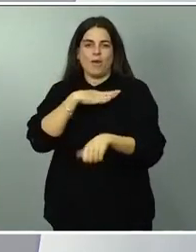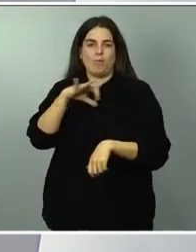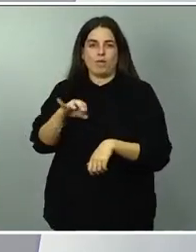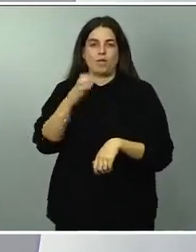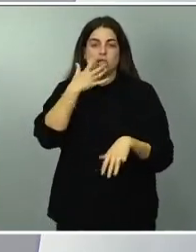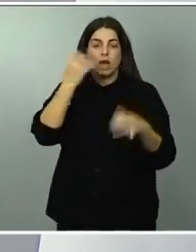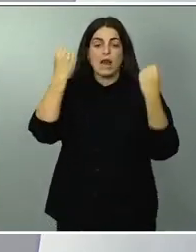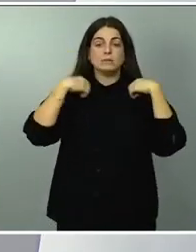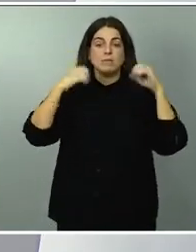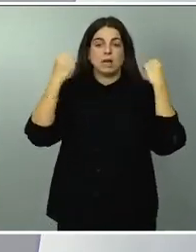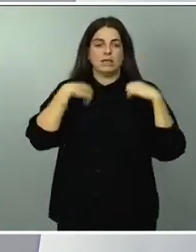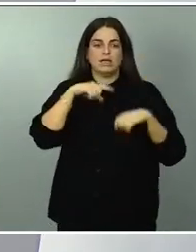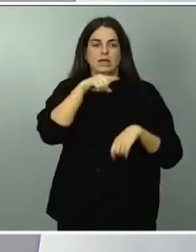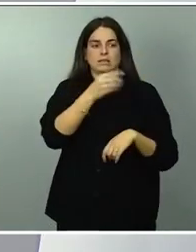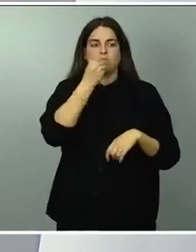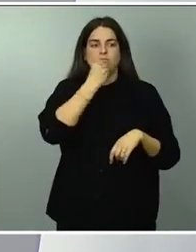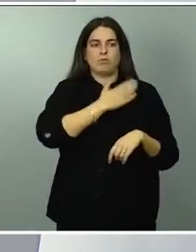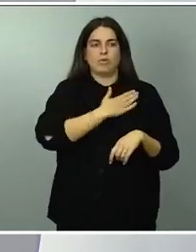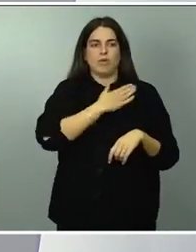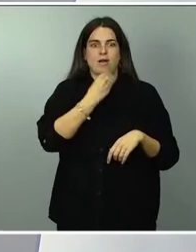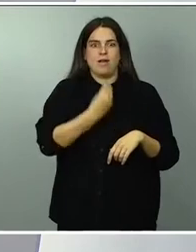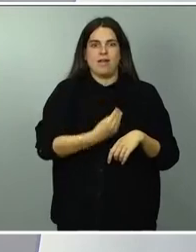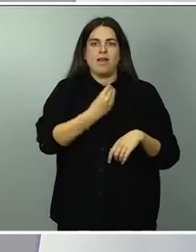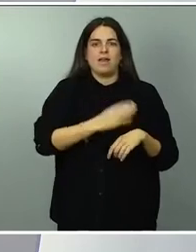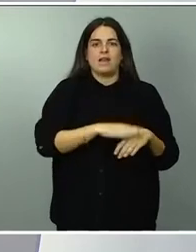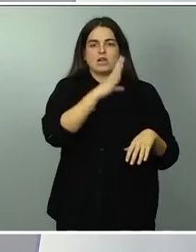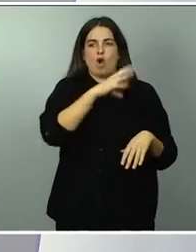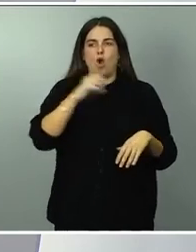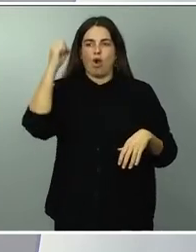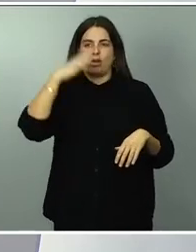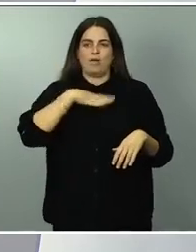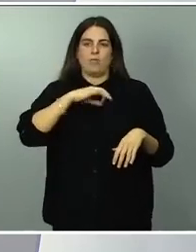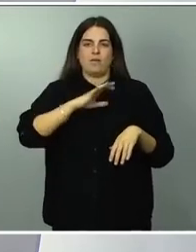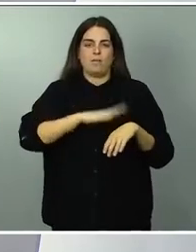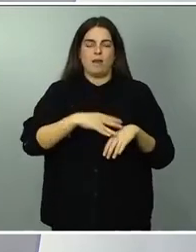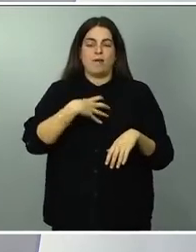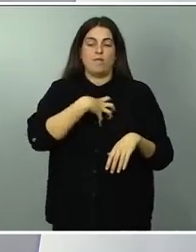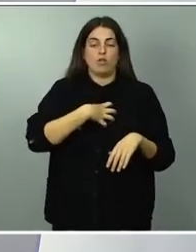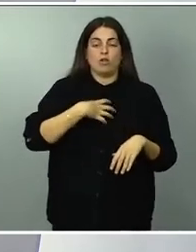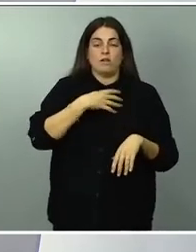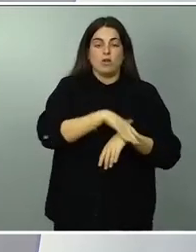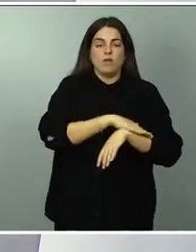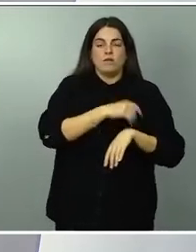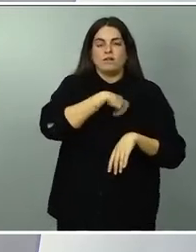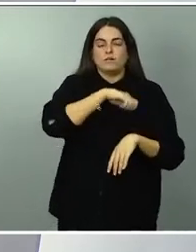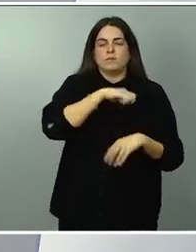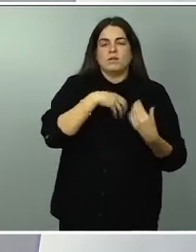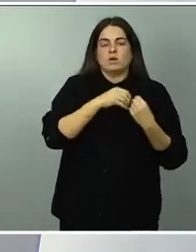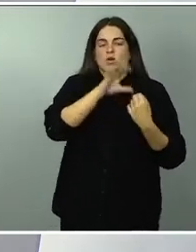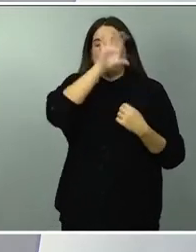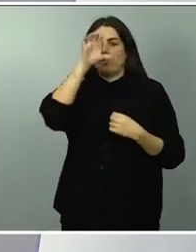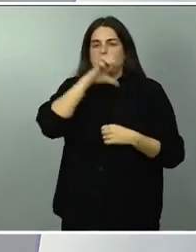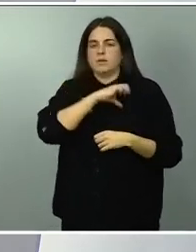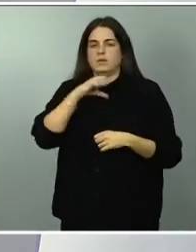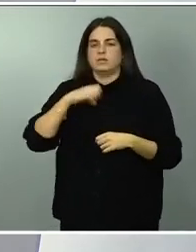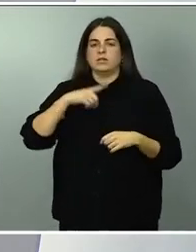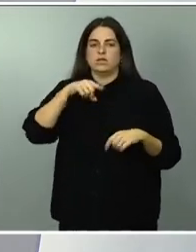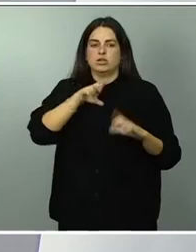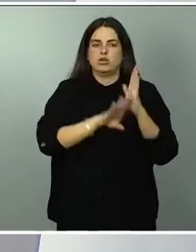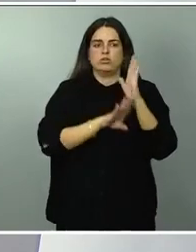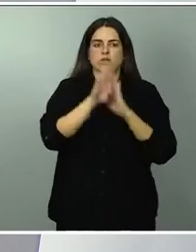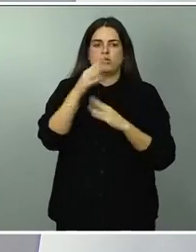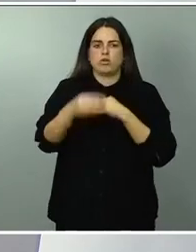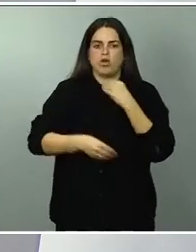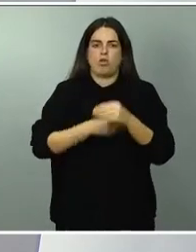reflejarse también en la que los funcionarios del gobierno de España y de comunidades autónomas están desarrollando no me